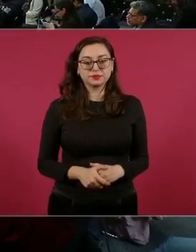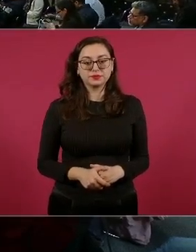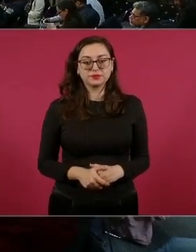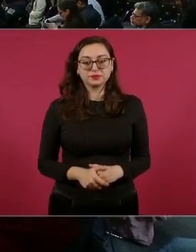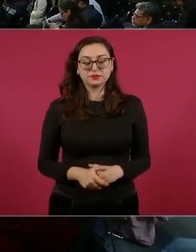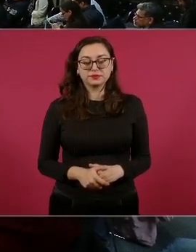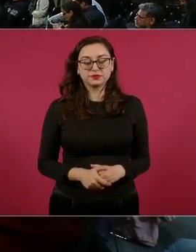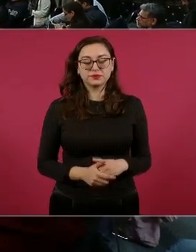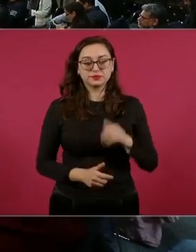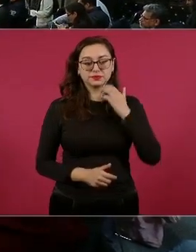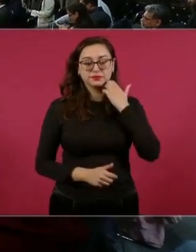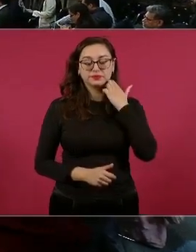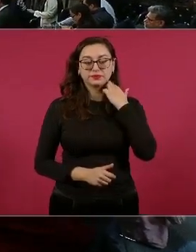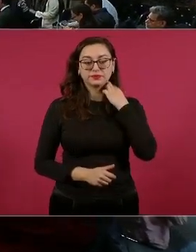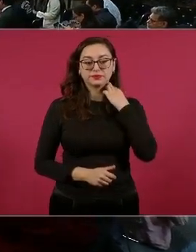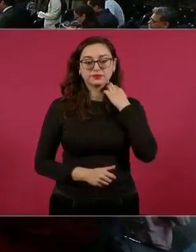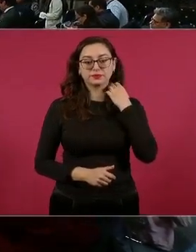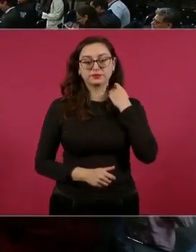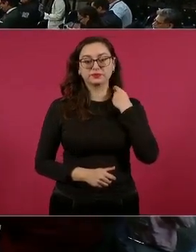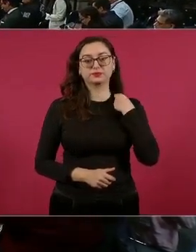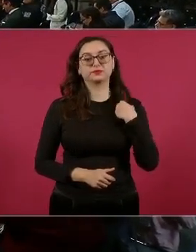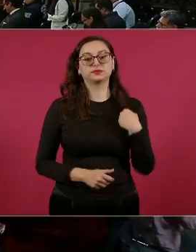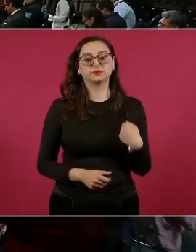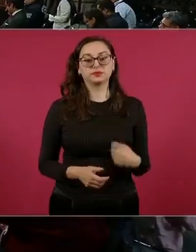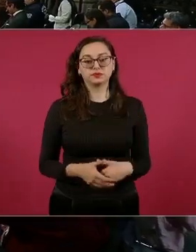este es de 22, es de ayer, ¿no?